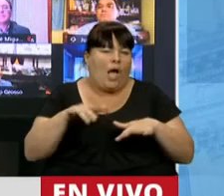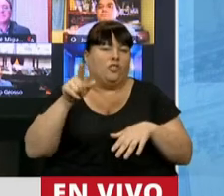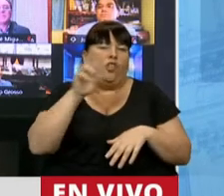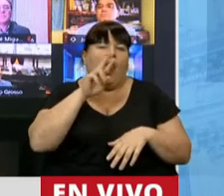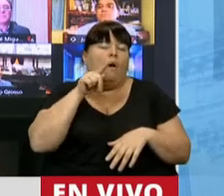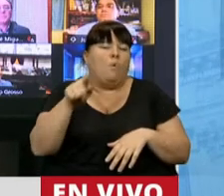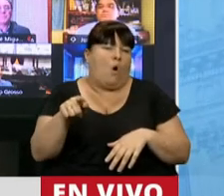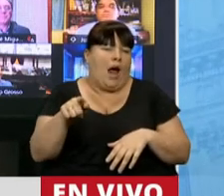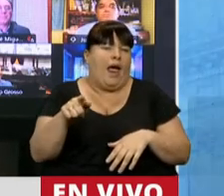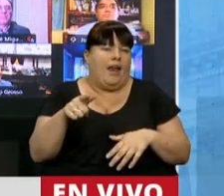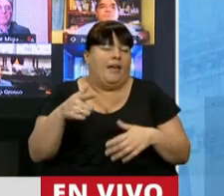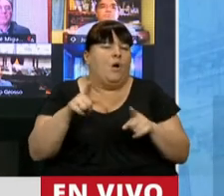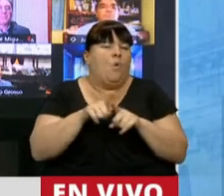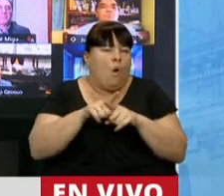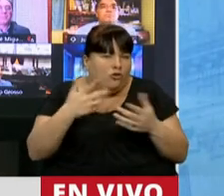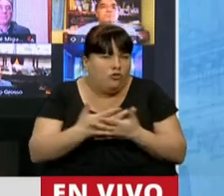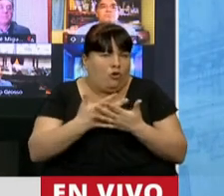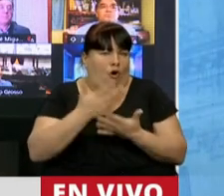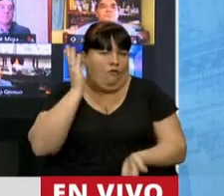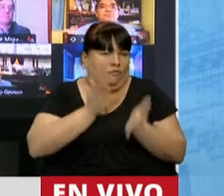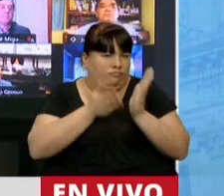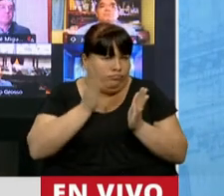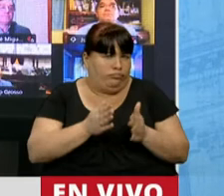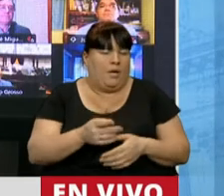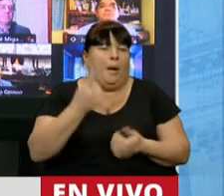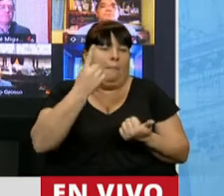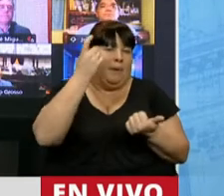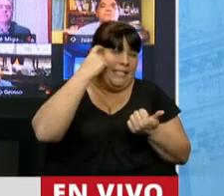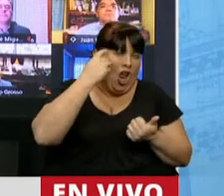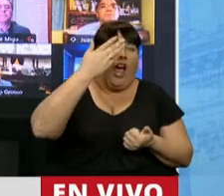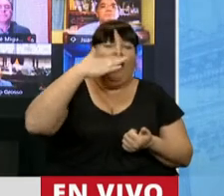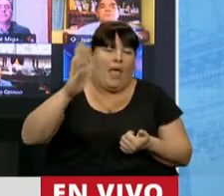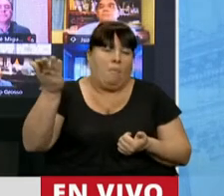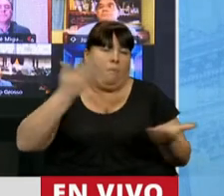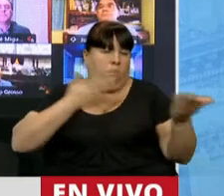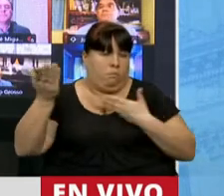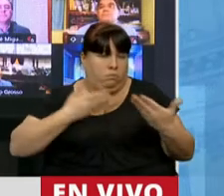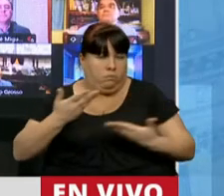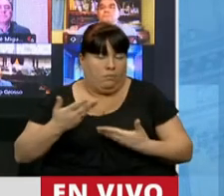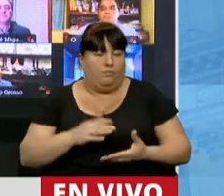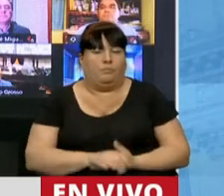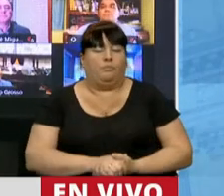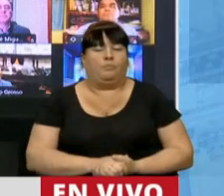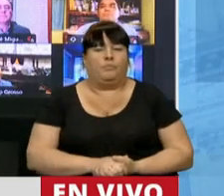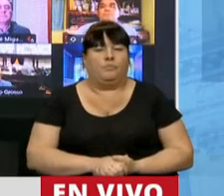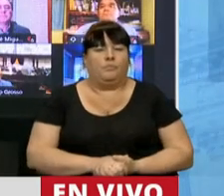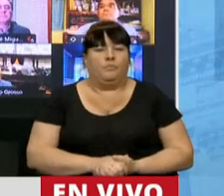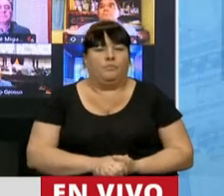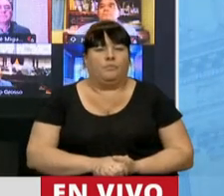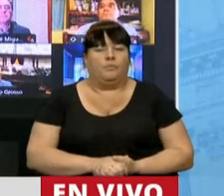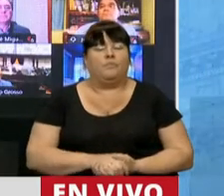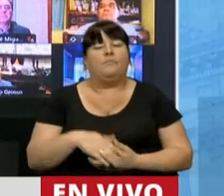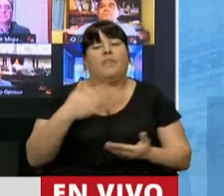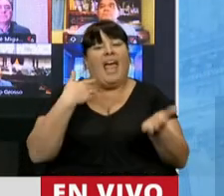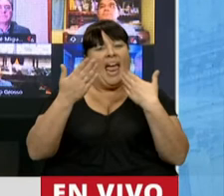ella le hacían ser víctima de violencia, primero psicológica y después física. En una